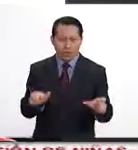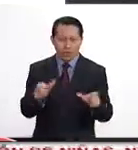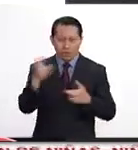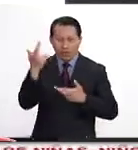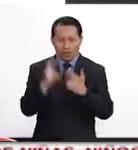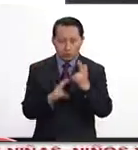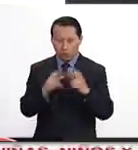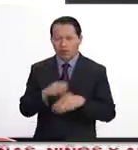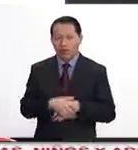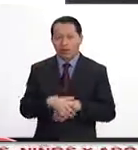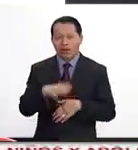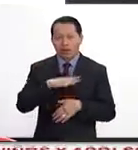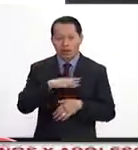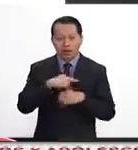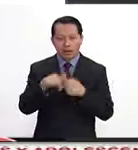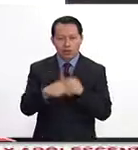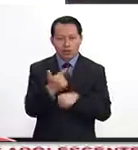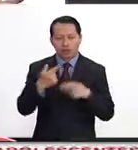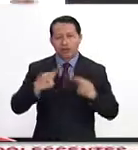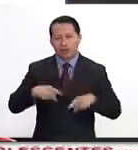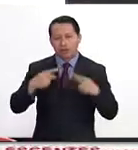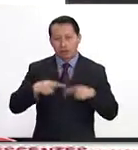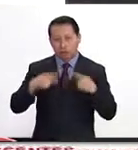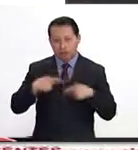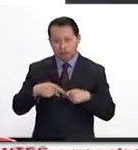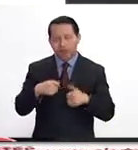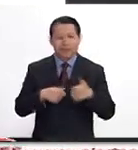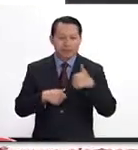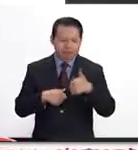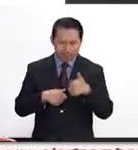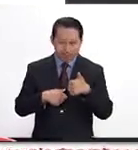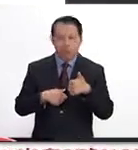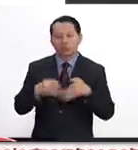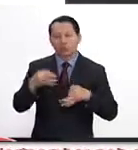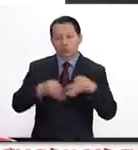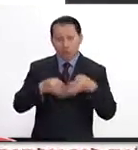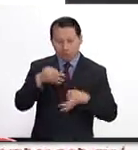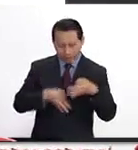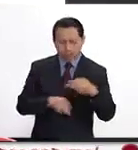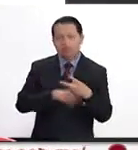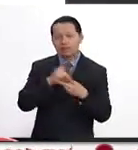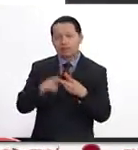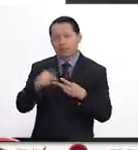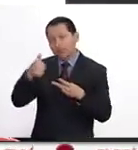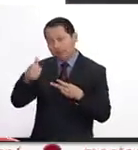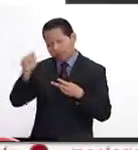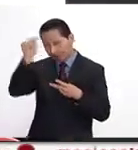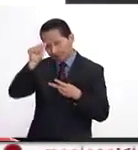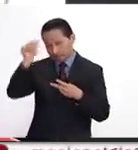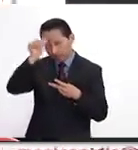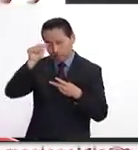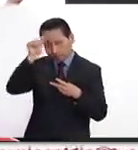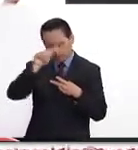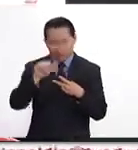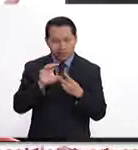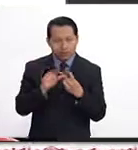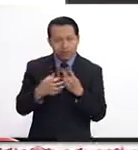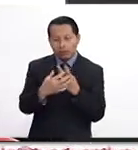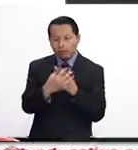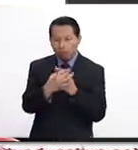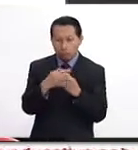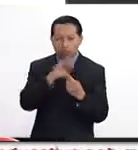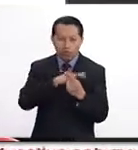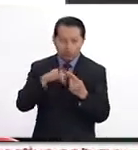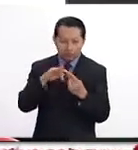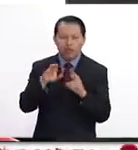Son 12 personas, seis juristas, seis clérigos y que forman parte del poder legislativo.